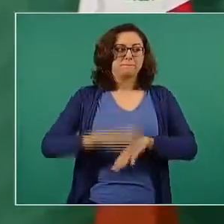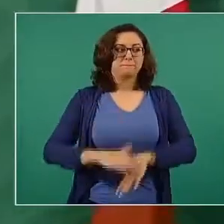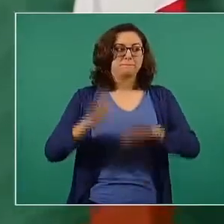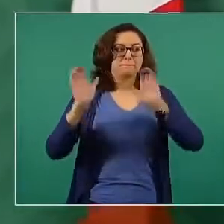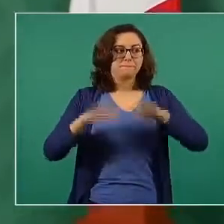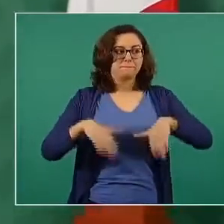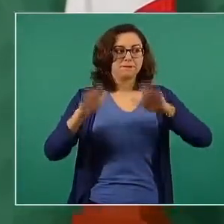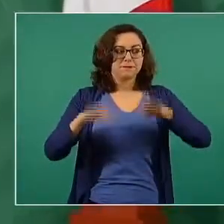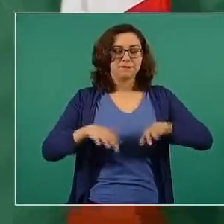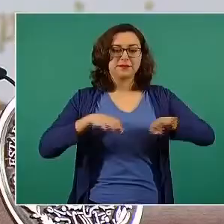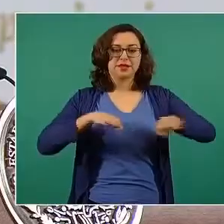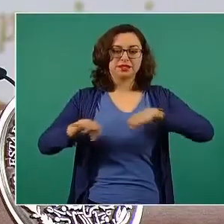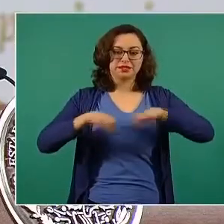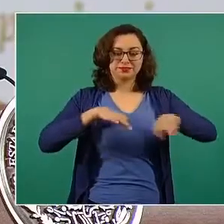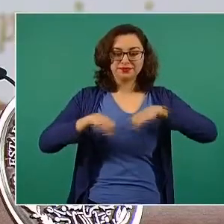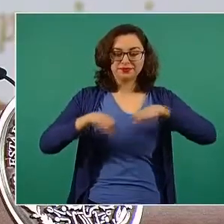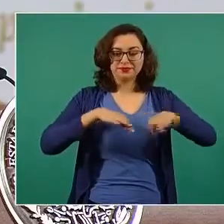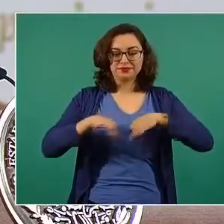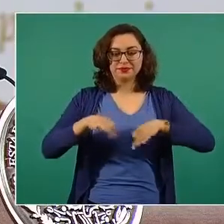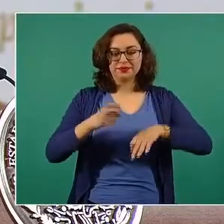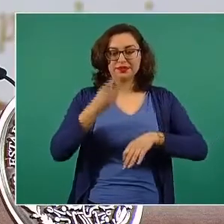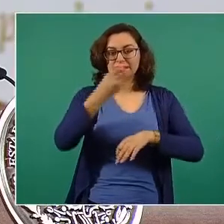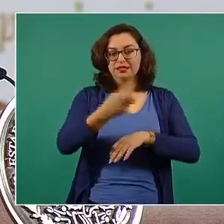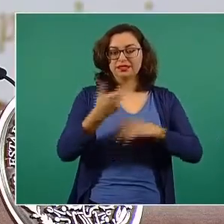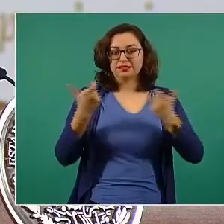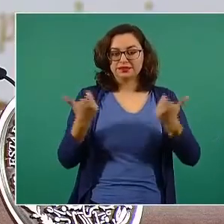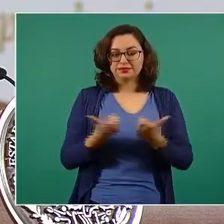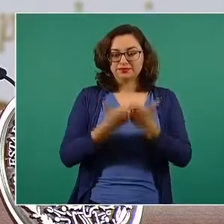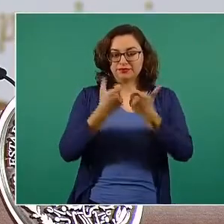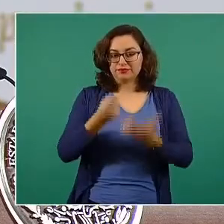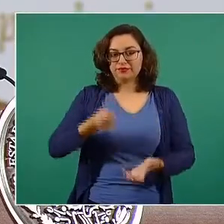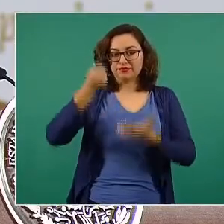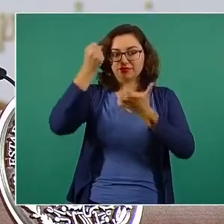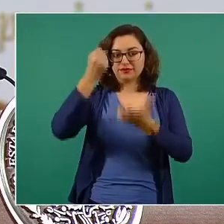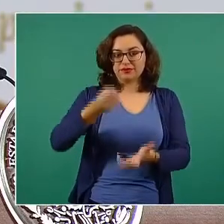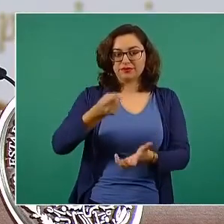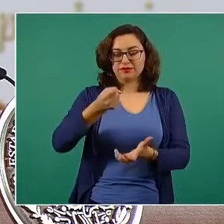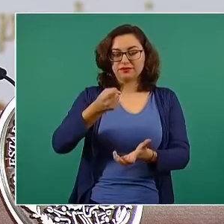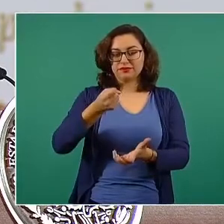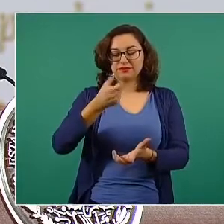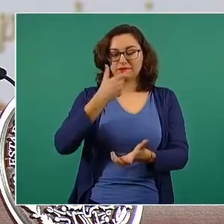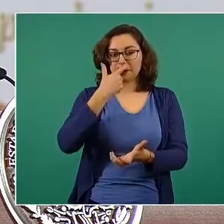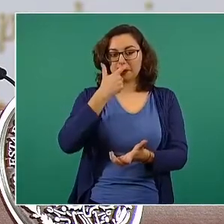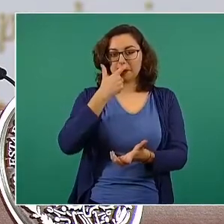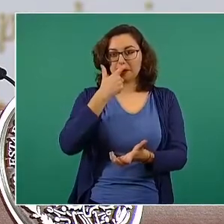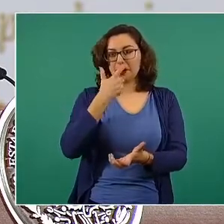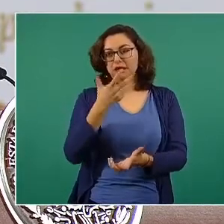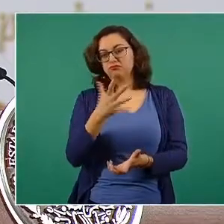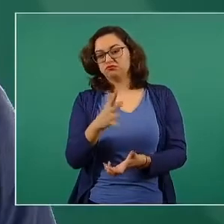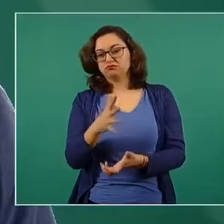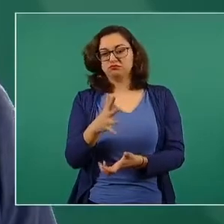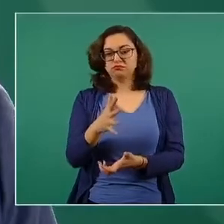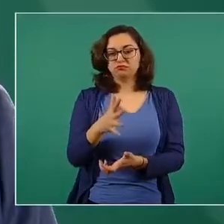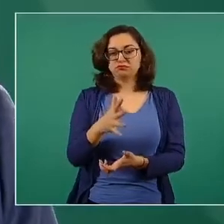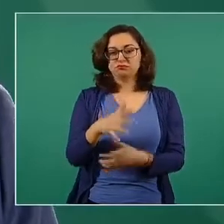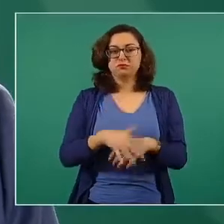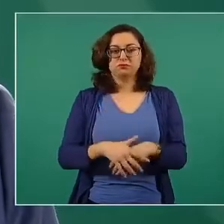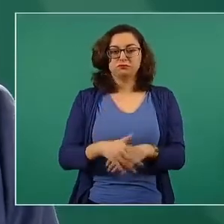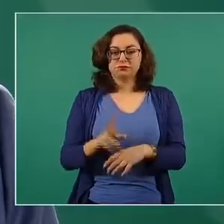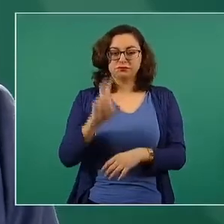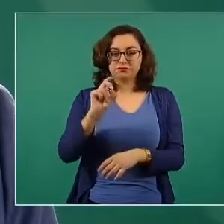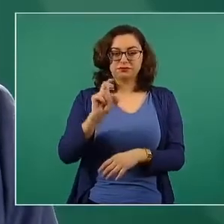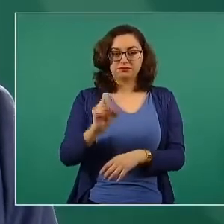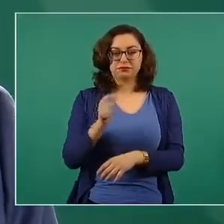empleos en nuestro país. Es una inversión de alrededor de